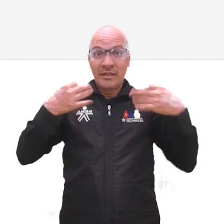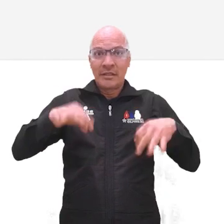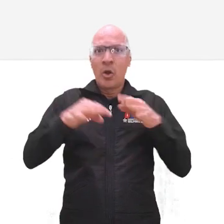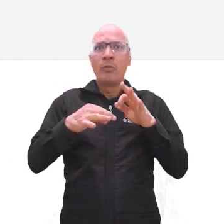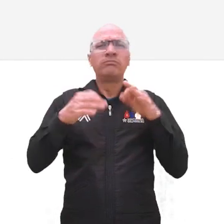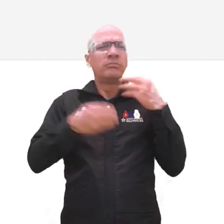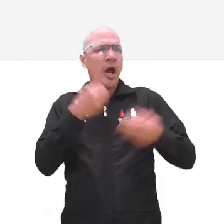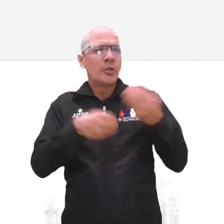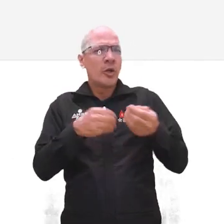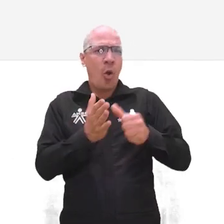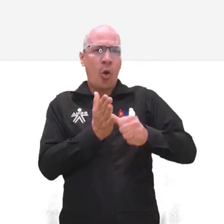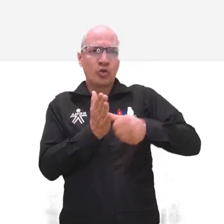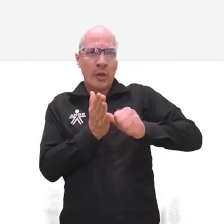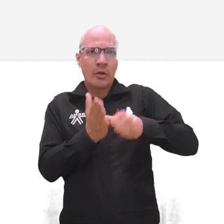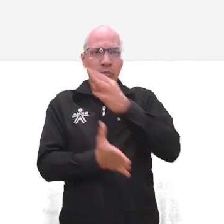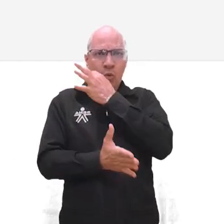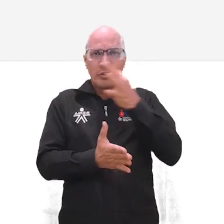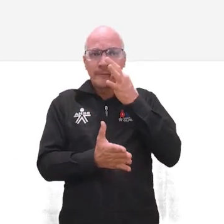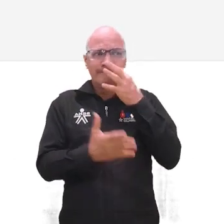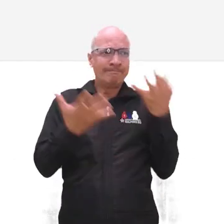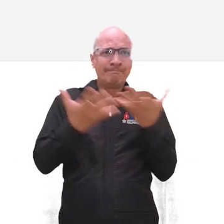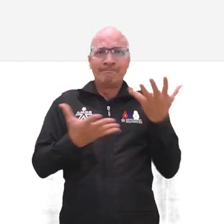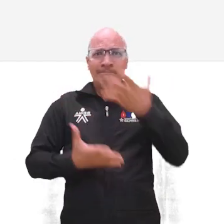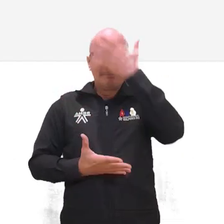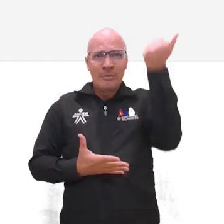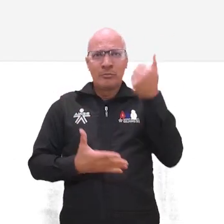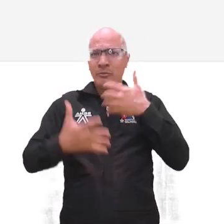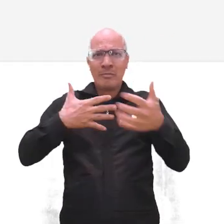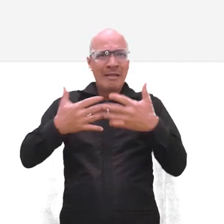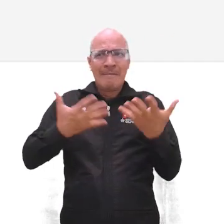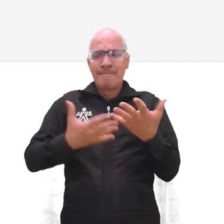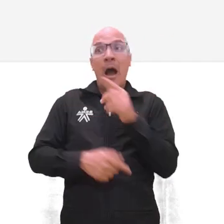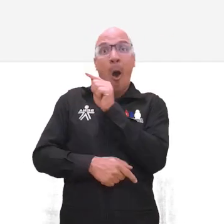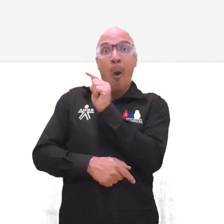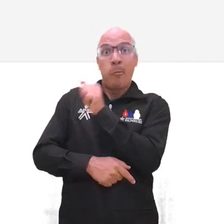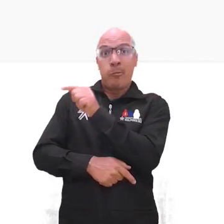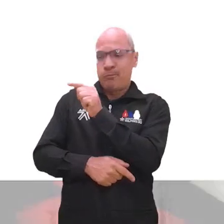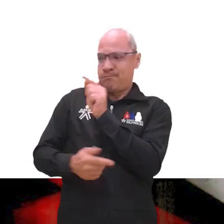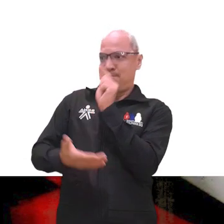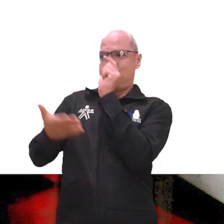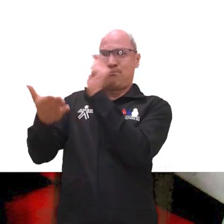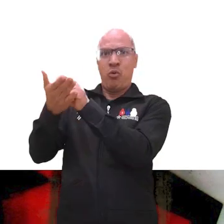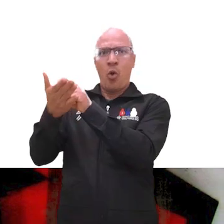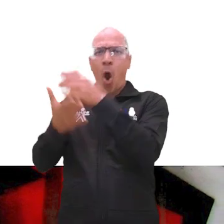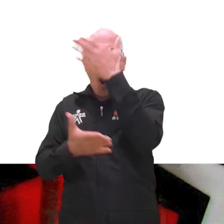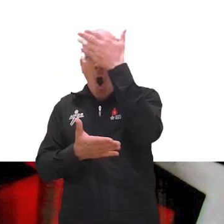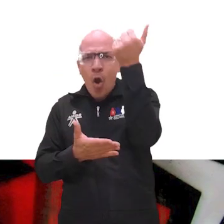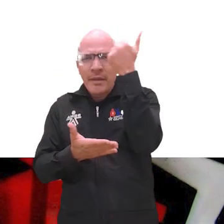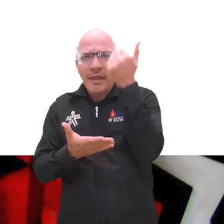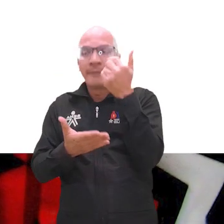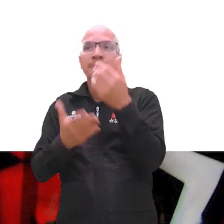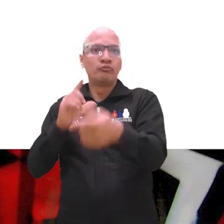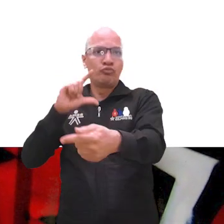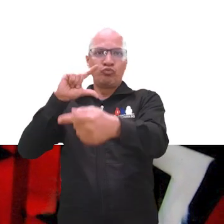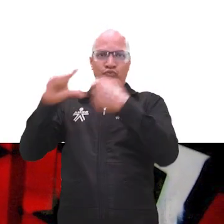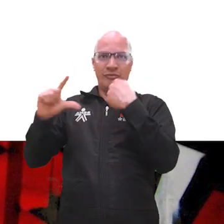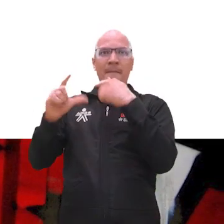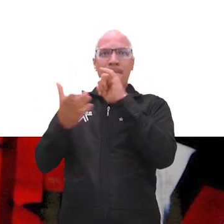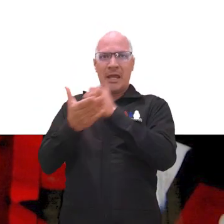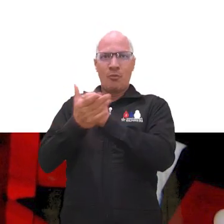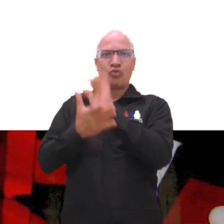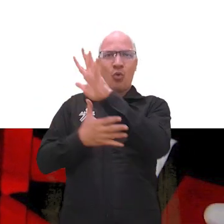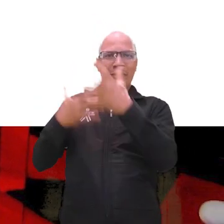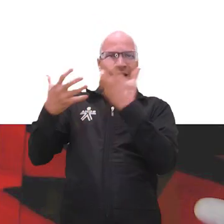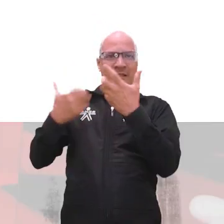identidad y contraseña. Si la olvidaste, puedes seleccionar la opción Olvidé mi contraseña. El sistema te enviará una clave temporal